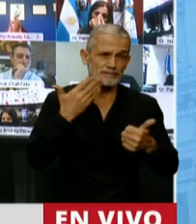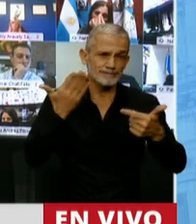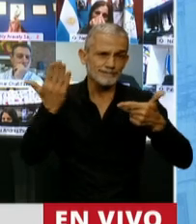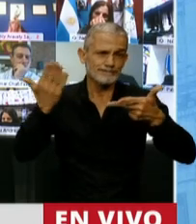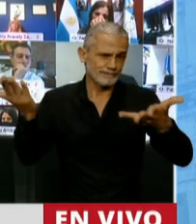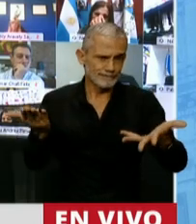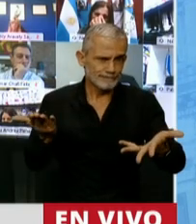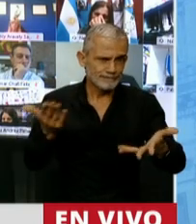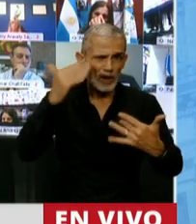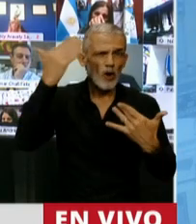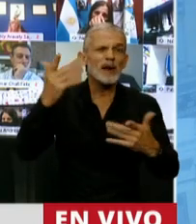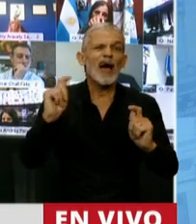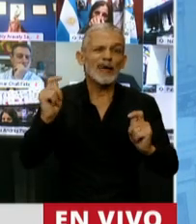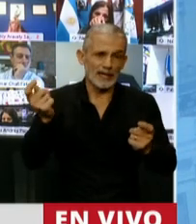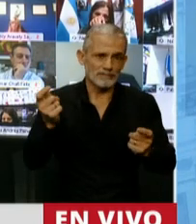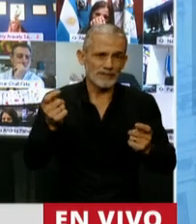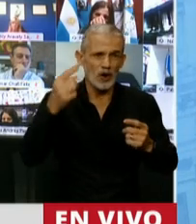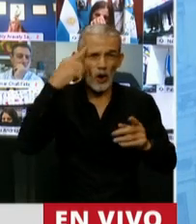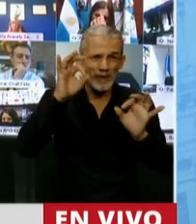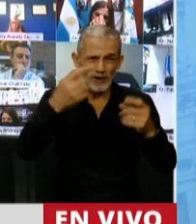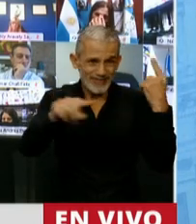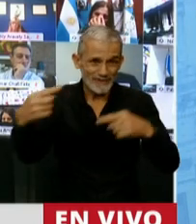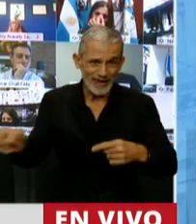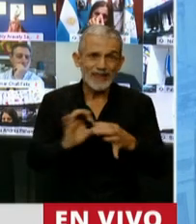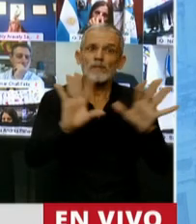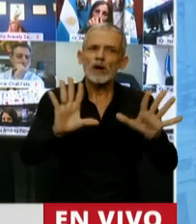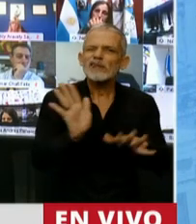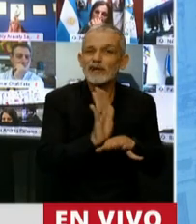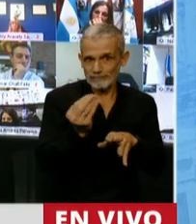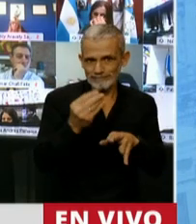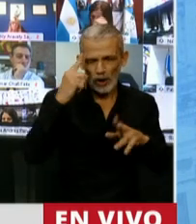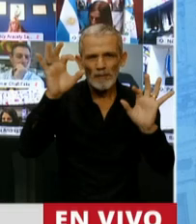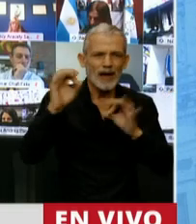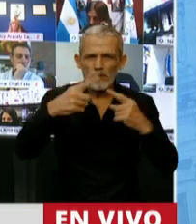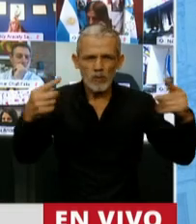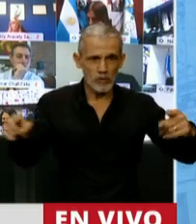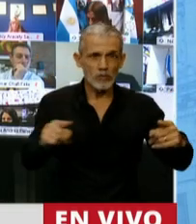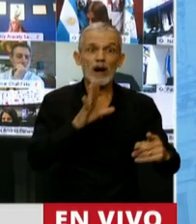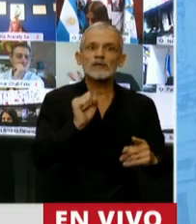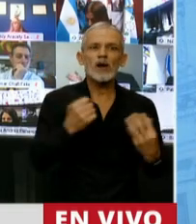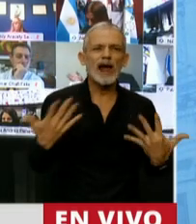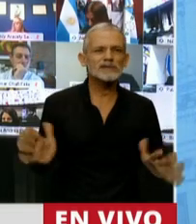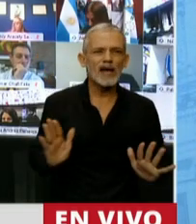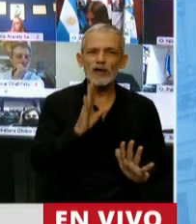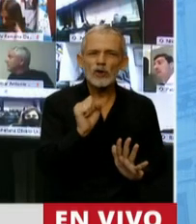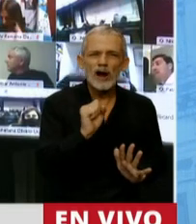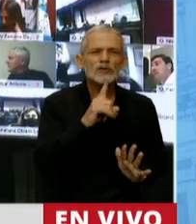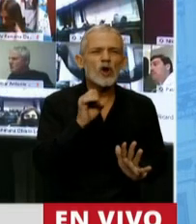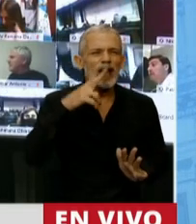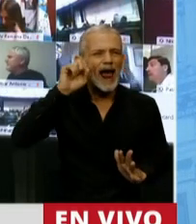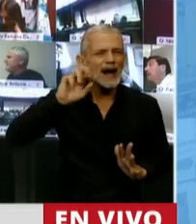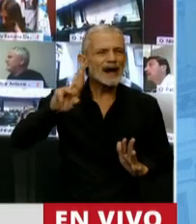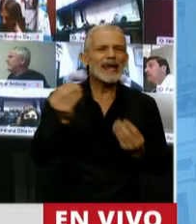implícitamente implican homenajes a la pluralidad, sobre todo implica un homenaje a la tolerancia. Y tolerar significa